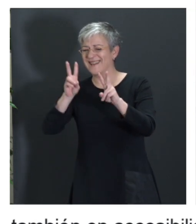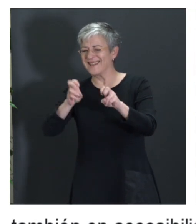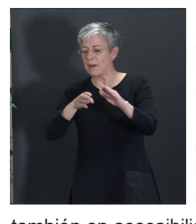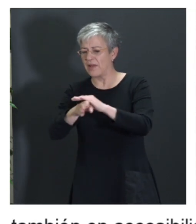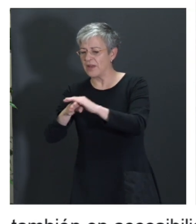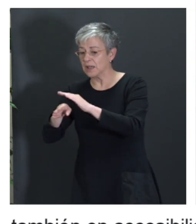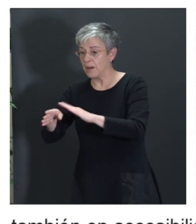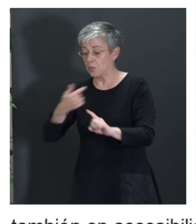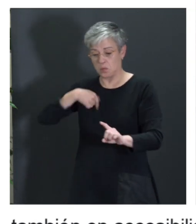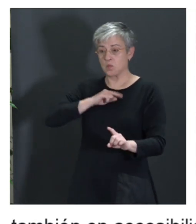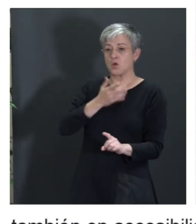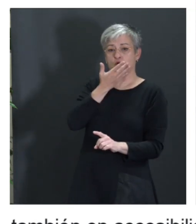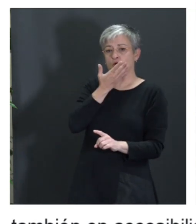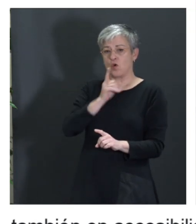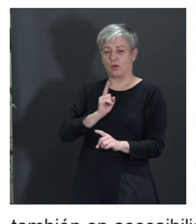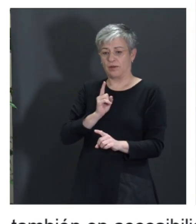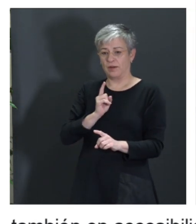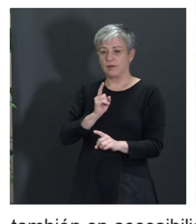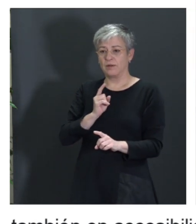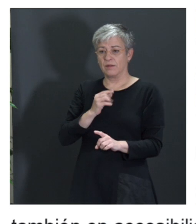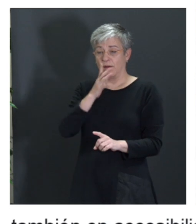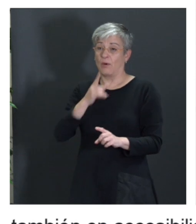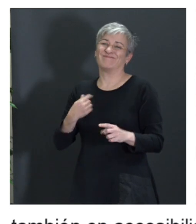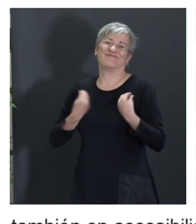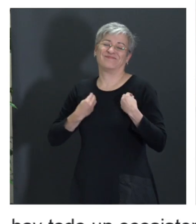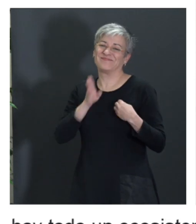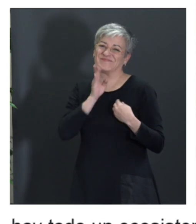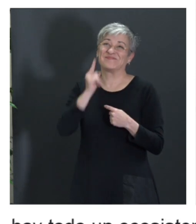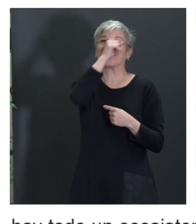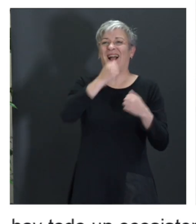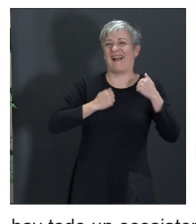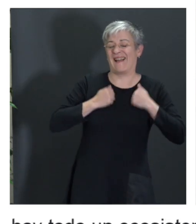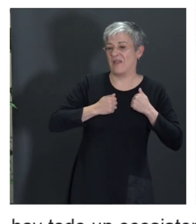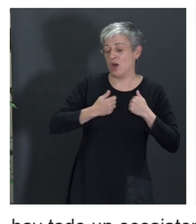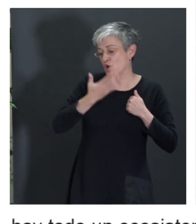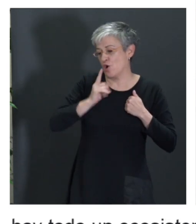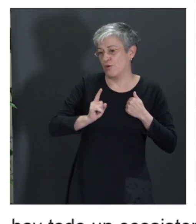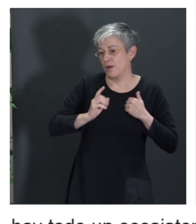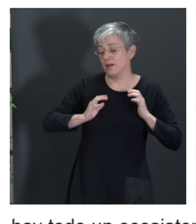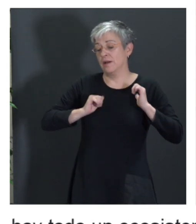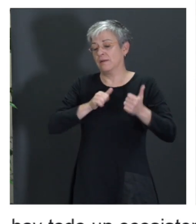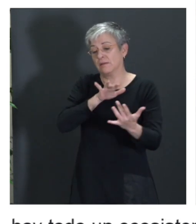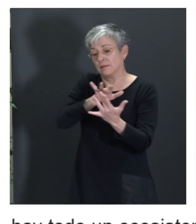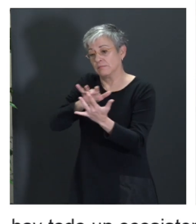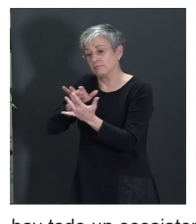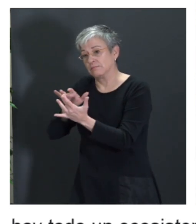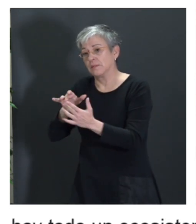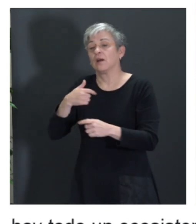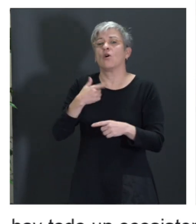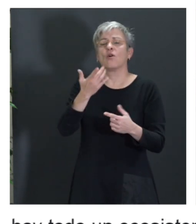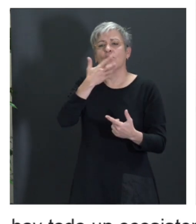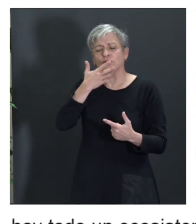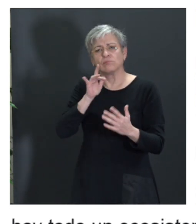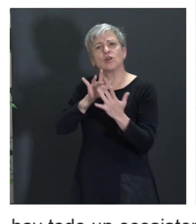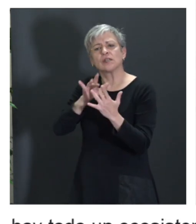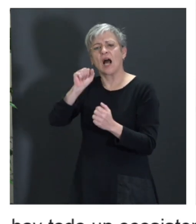que nosotros desconocíamos, habiendo vivido al otro lado del charco. Y fue así como entramos en contacto con ASEPAU. Y descubrimos que